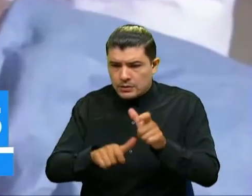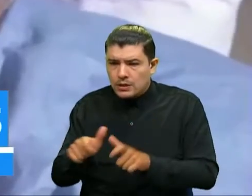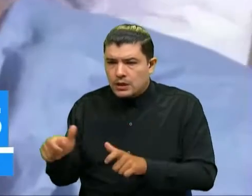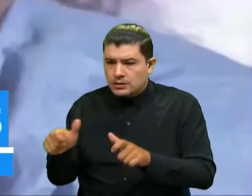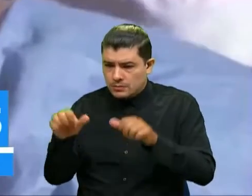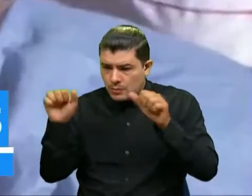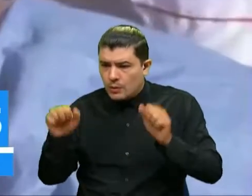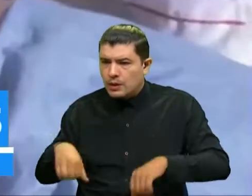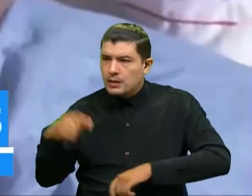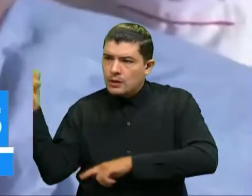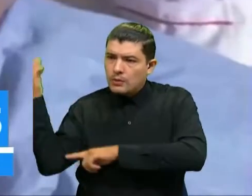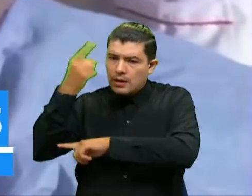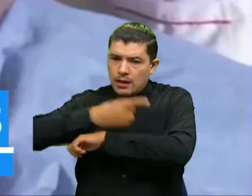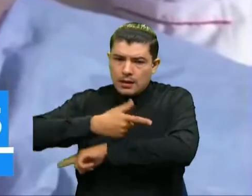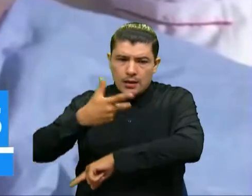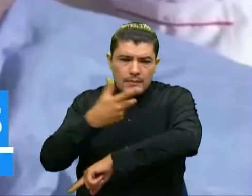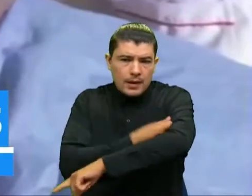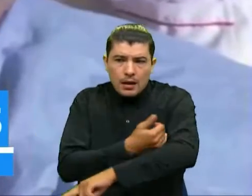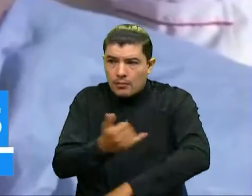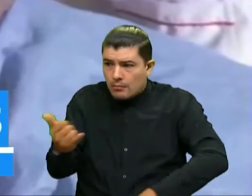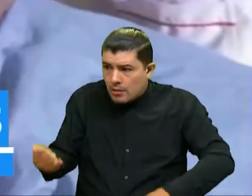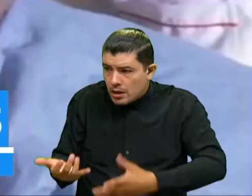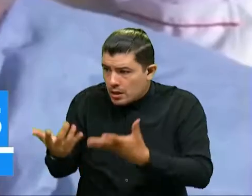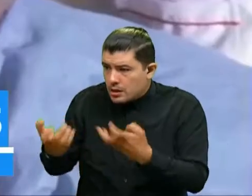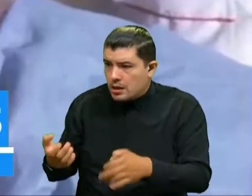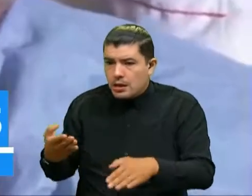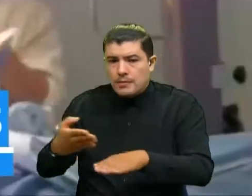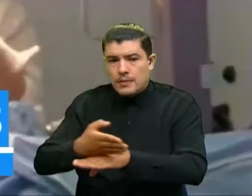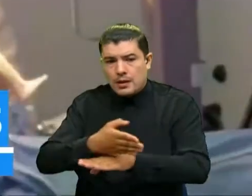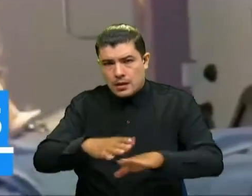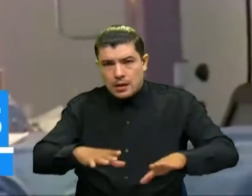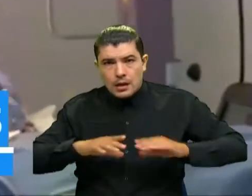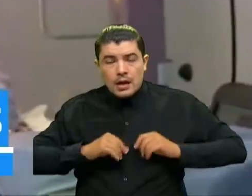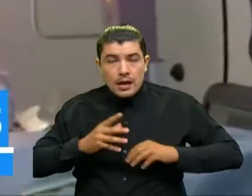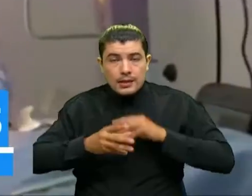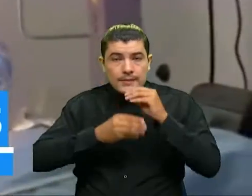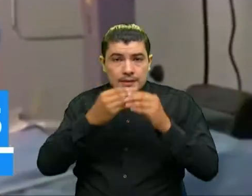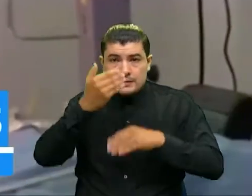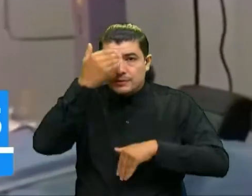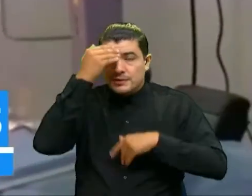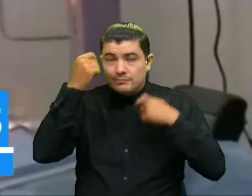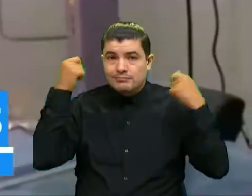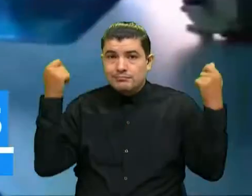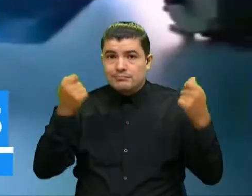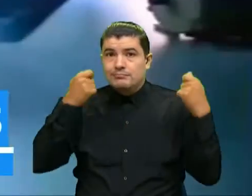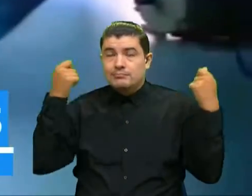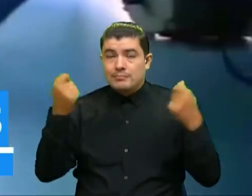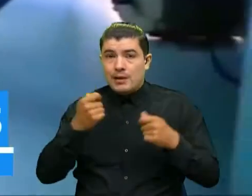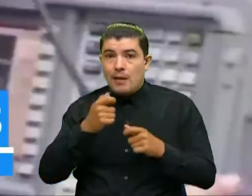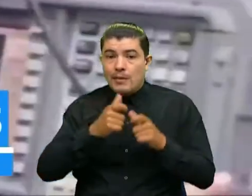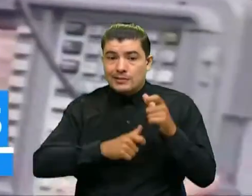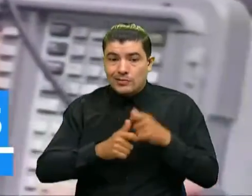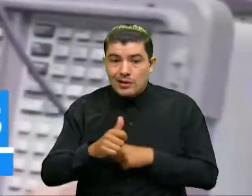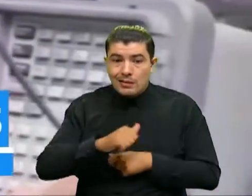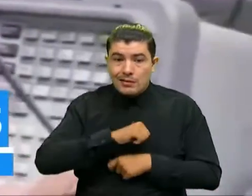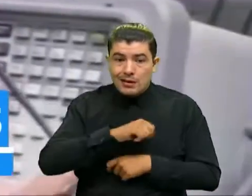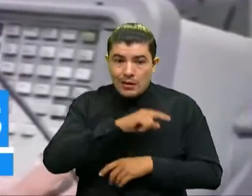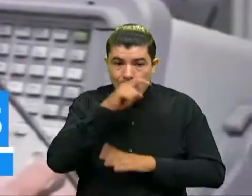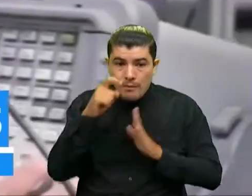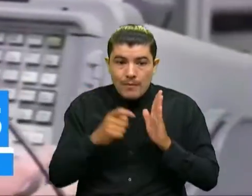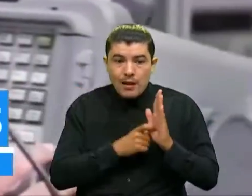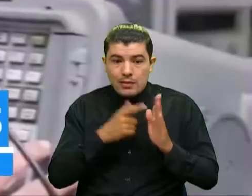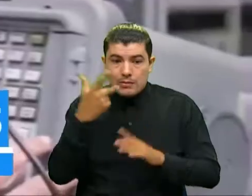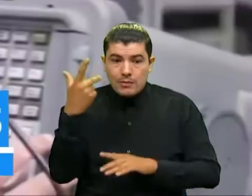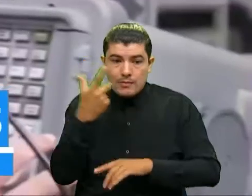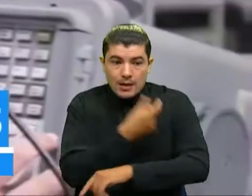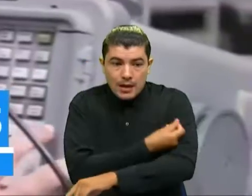personal y a pesar, y sabemos, y para hacer conciencia cada vez más que aunque tengamos el esquema completo más